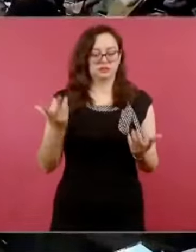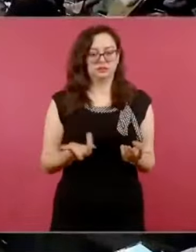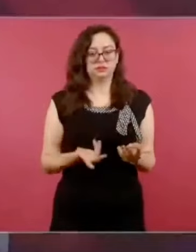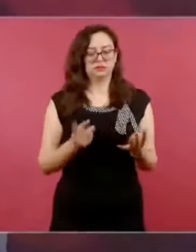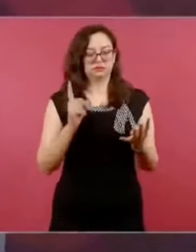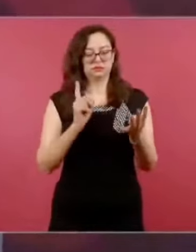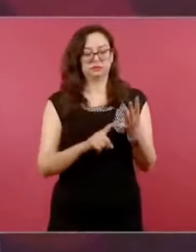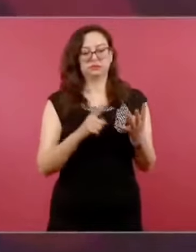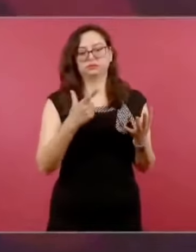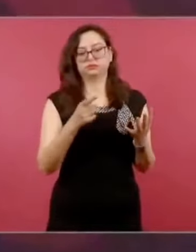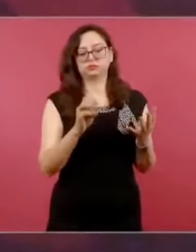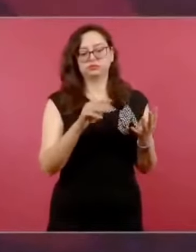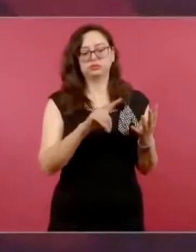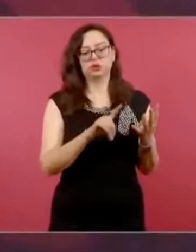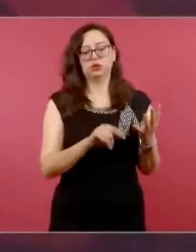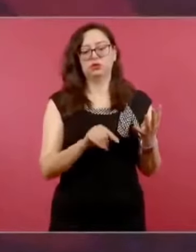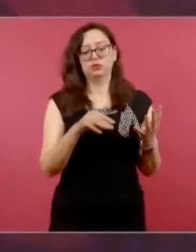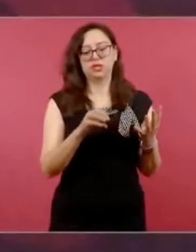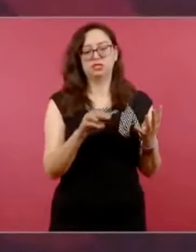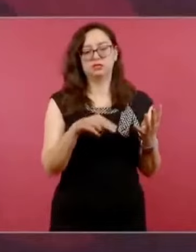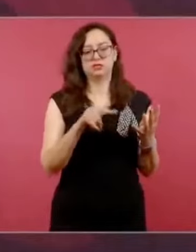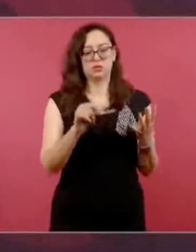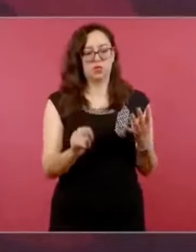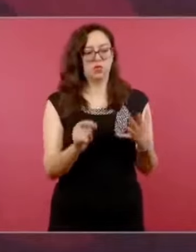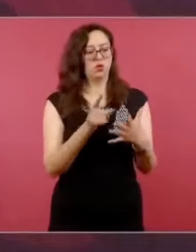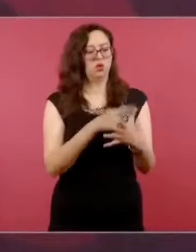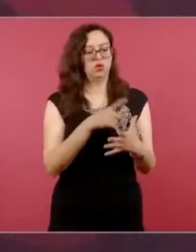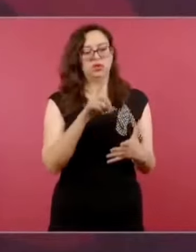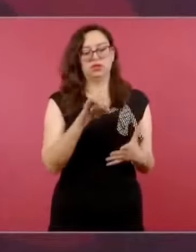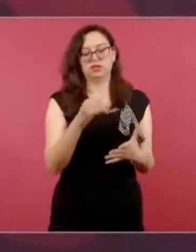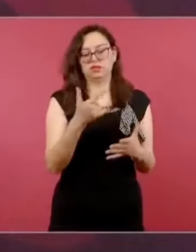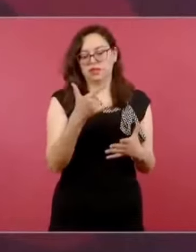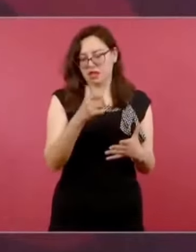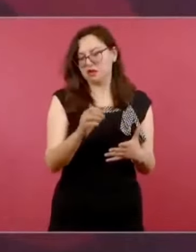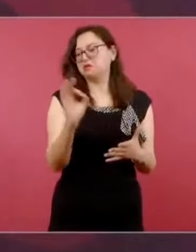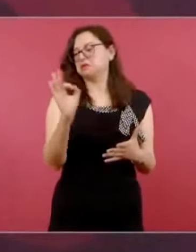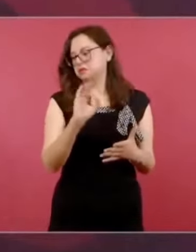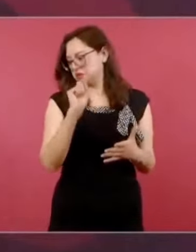Gómez Mon, Diego seguramente.